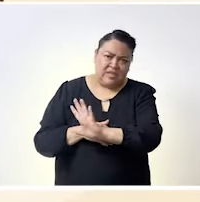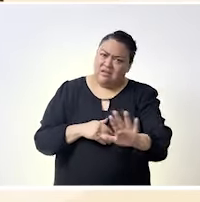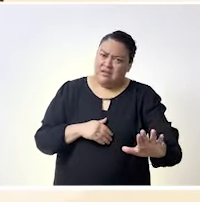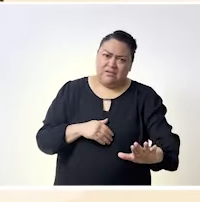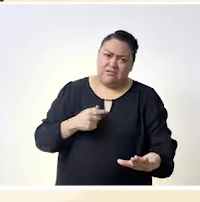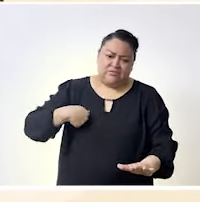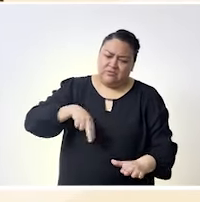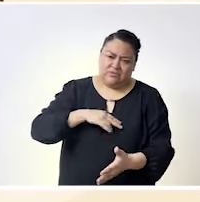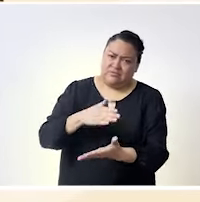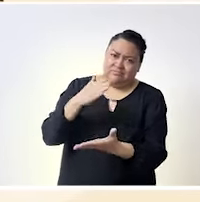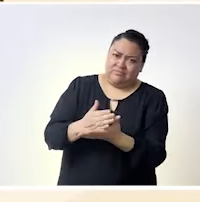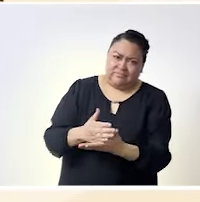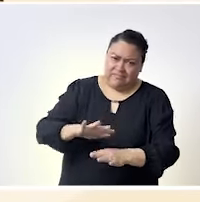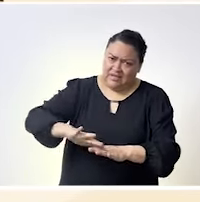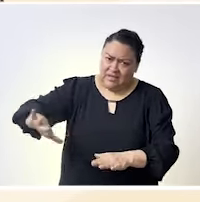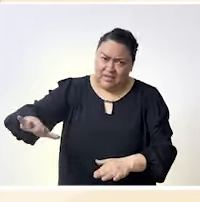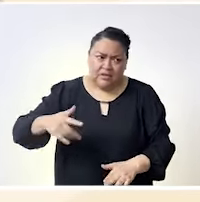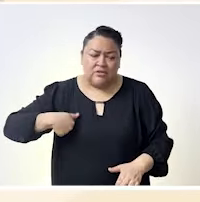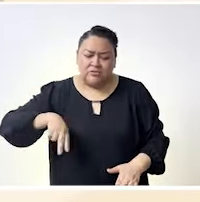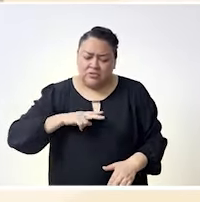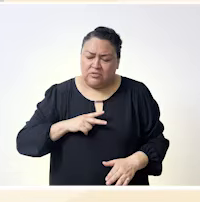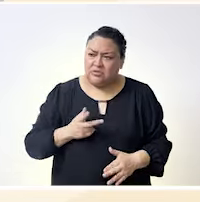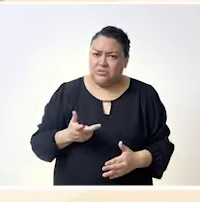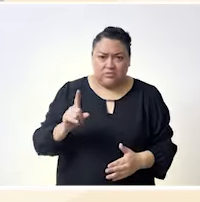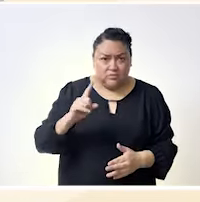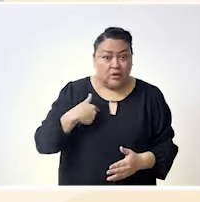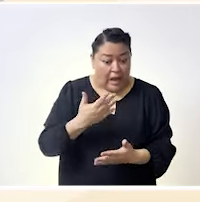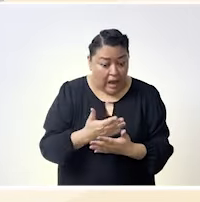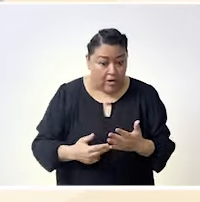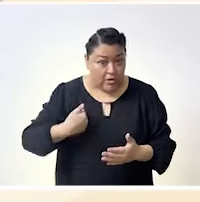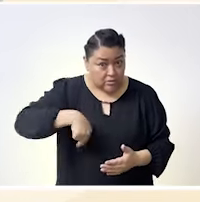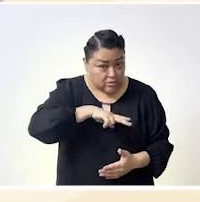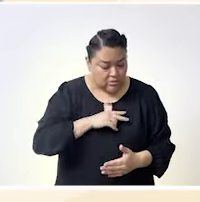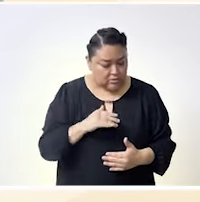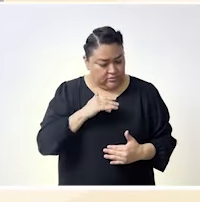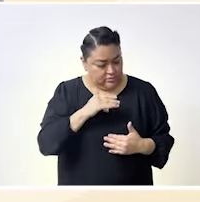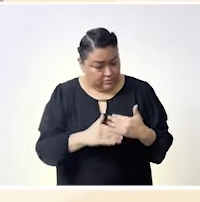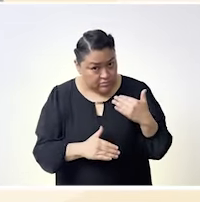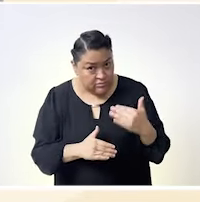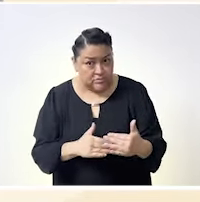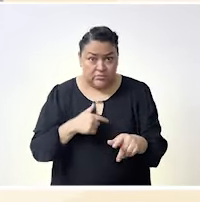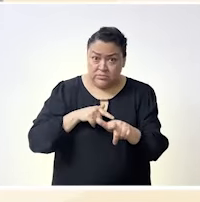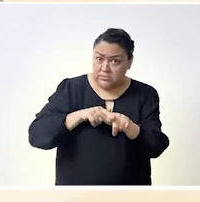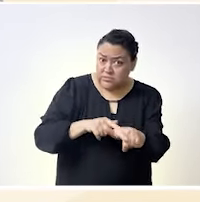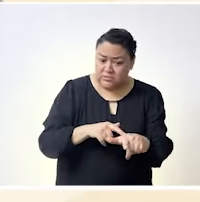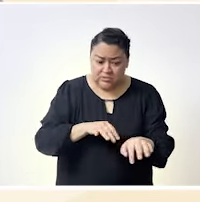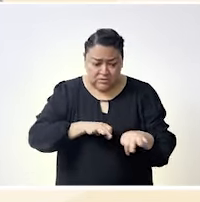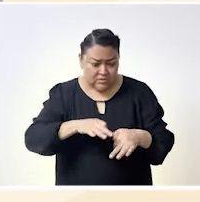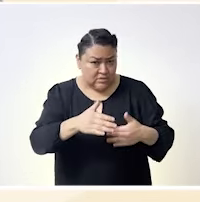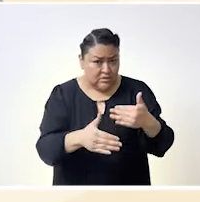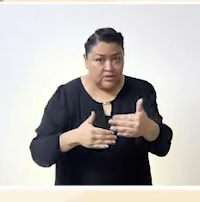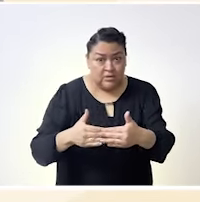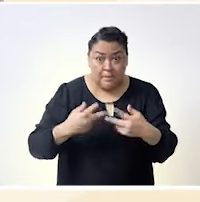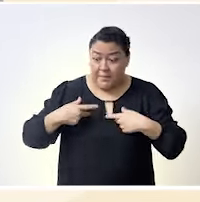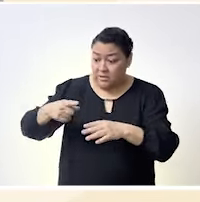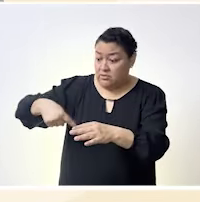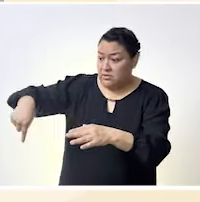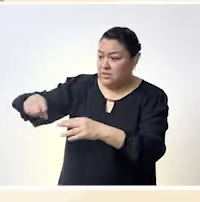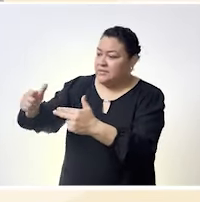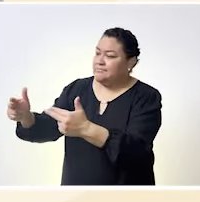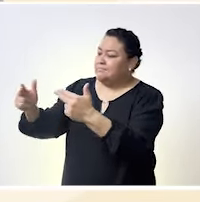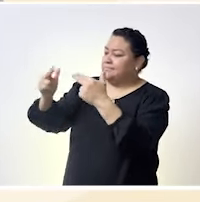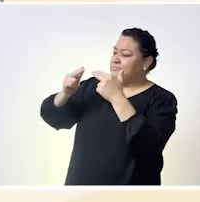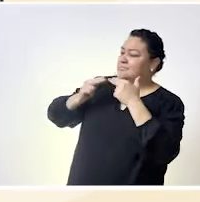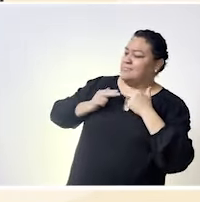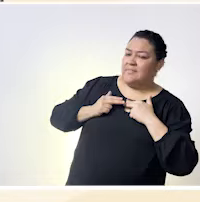estando en esta digamos espacio de los márgenes seguimos sobre este camino que nos dieron quienes nos